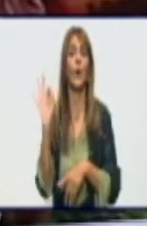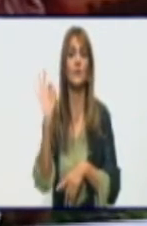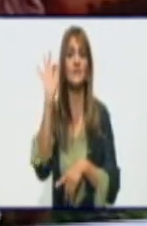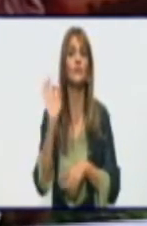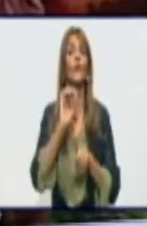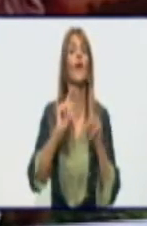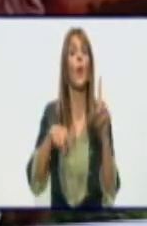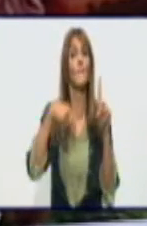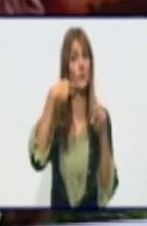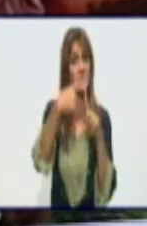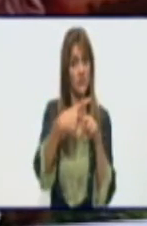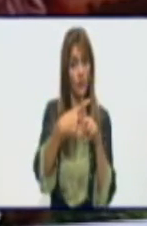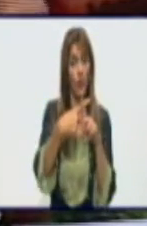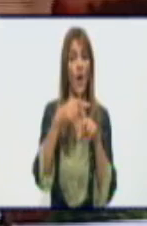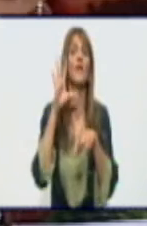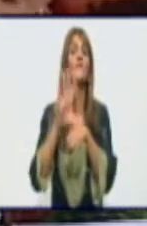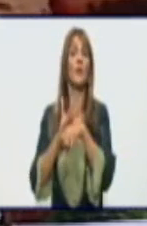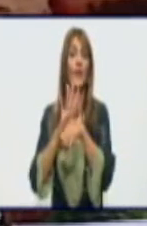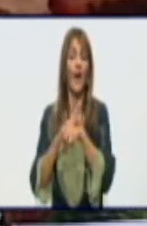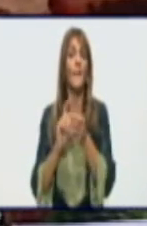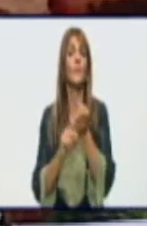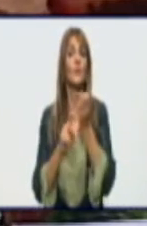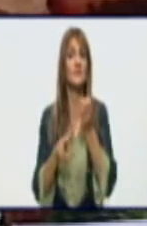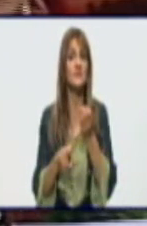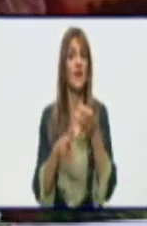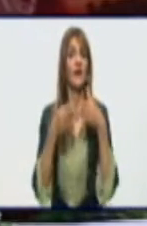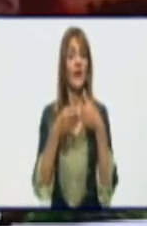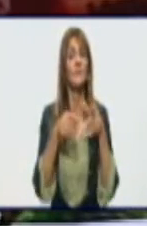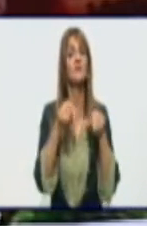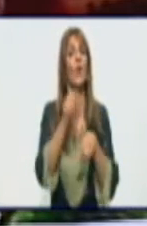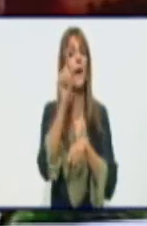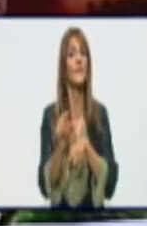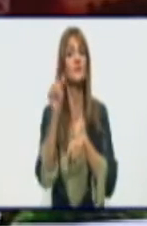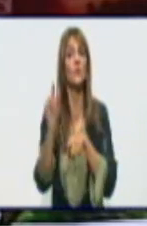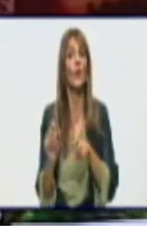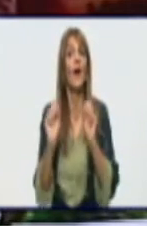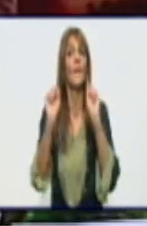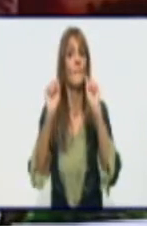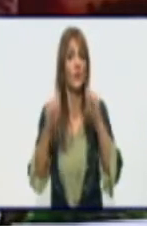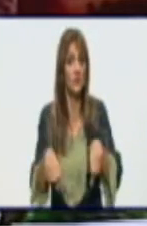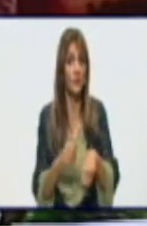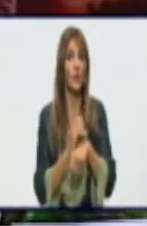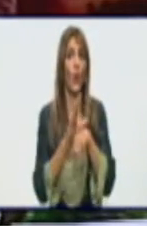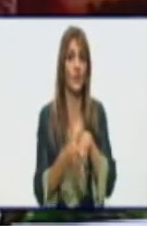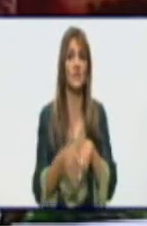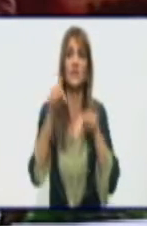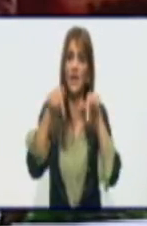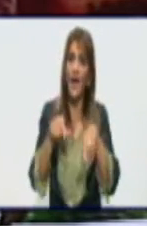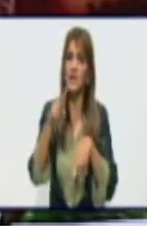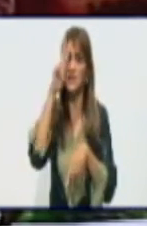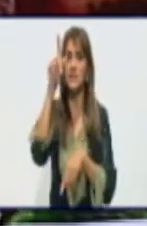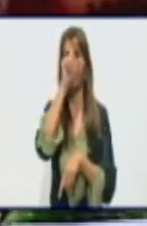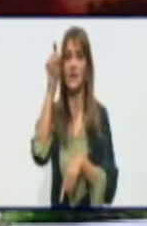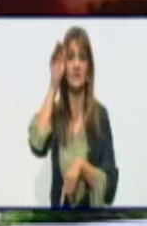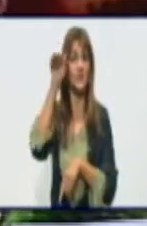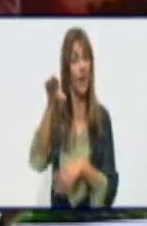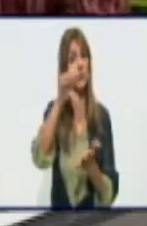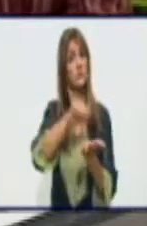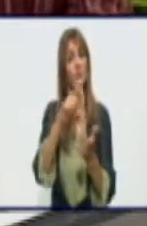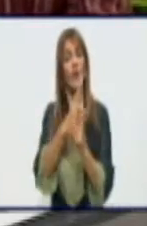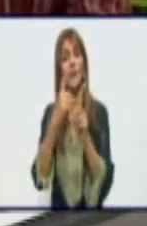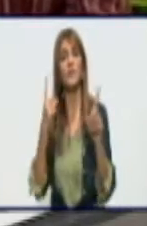positivos a la enfermedad en Granma son los sospechosos. Y hoy hay 359 sospechosos ingresados.